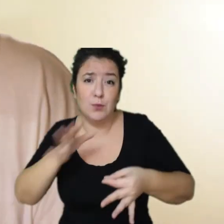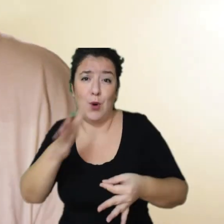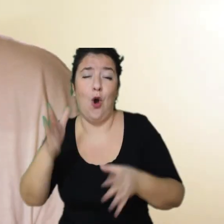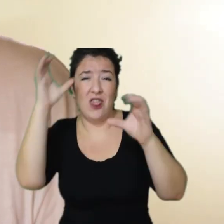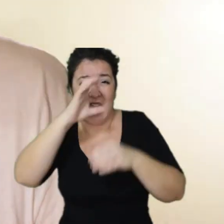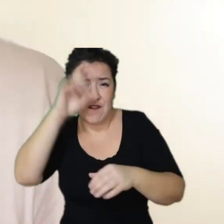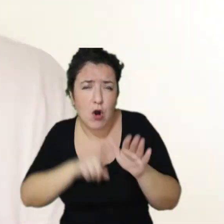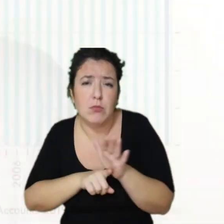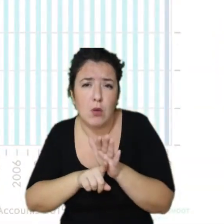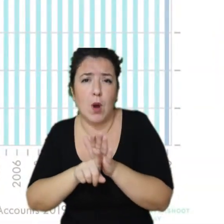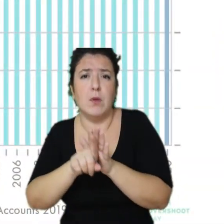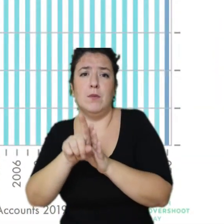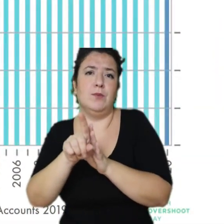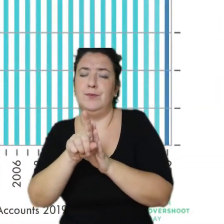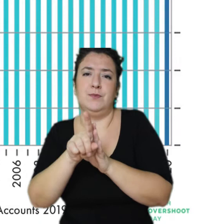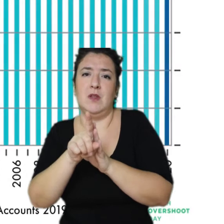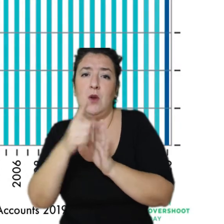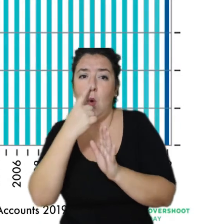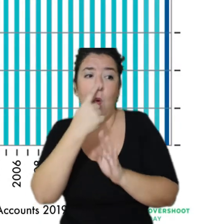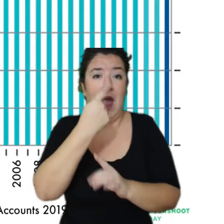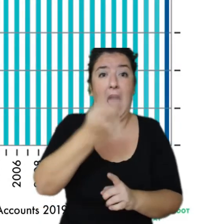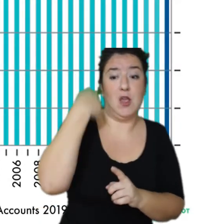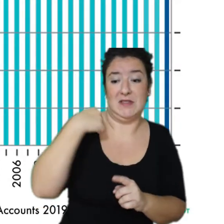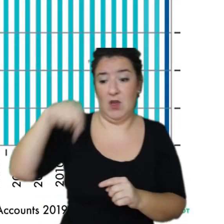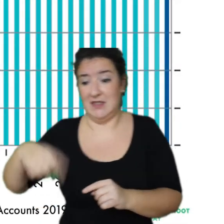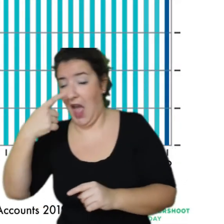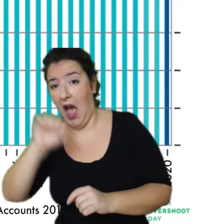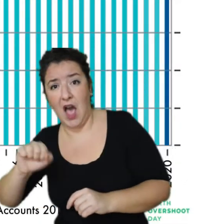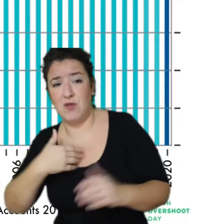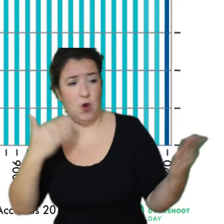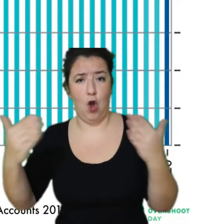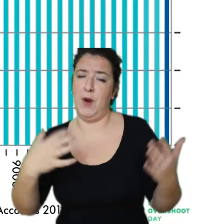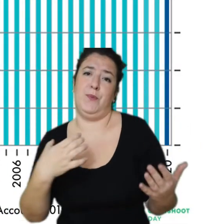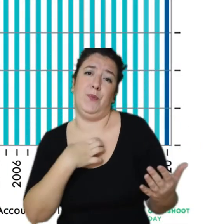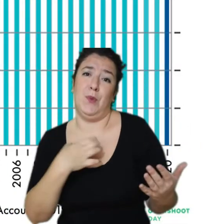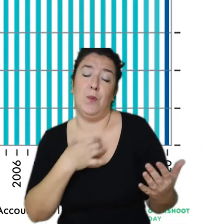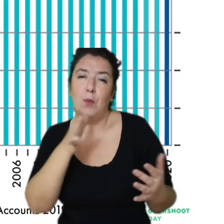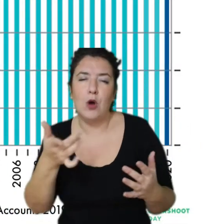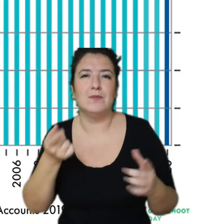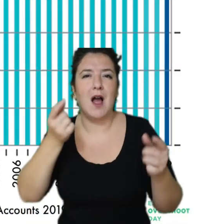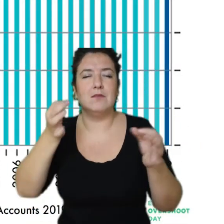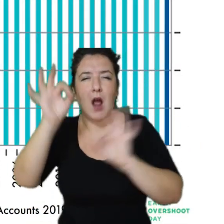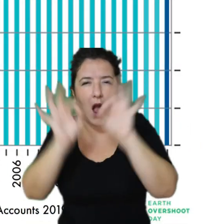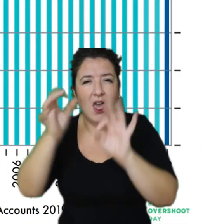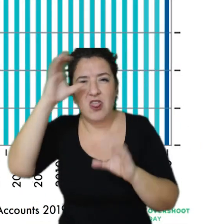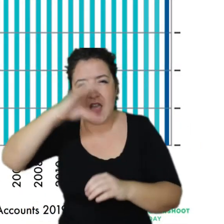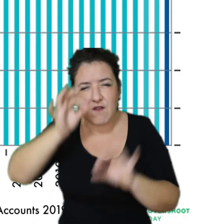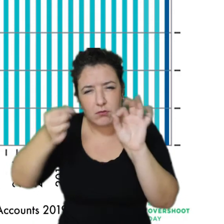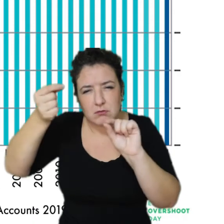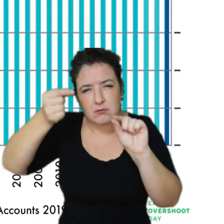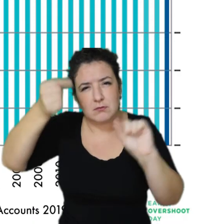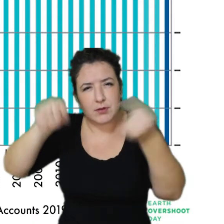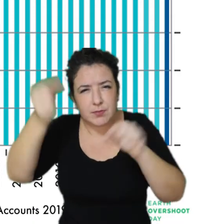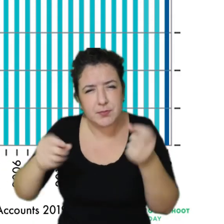no tiene sentido comparar los datos de un año con los anteriores, ya que ajustes mínimos en los cálculos pueden provocar que ese día se adelante